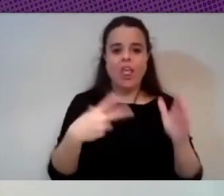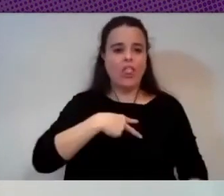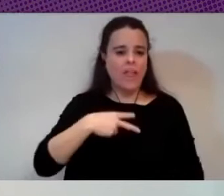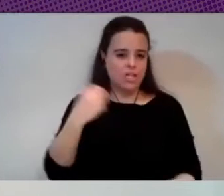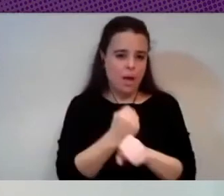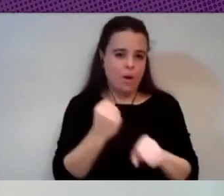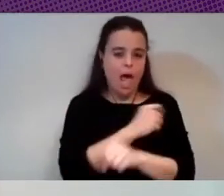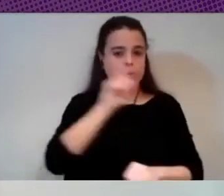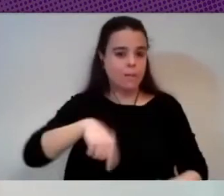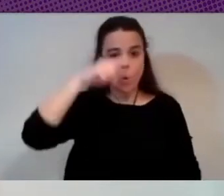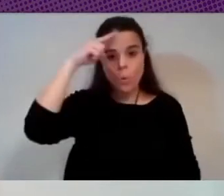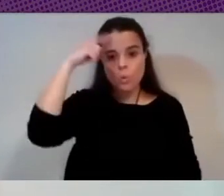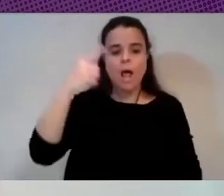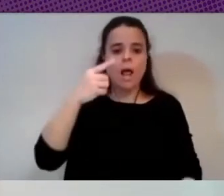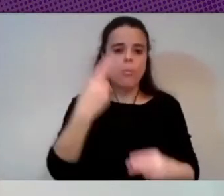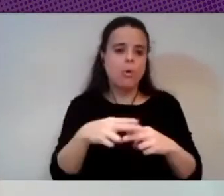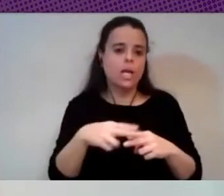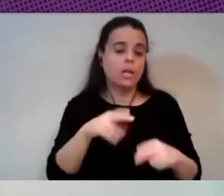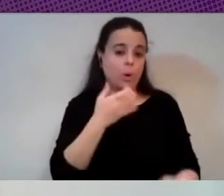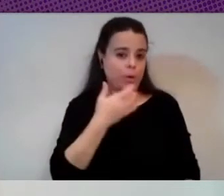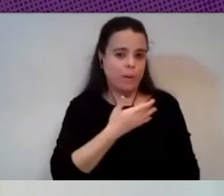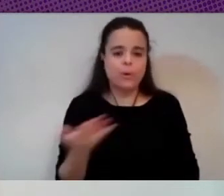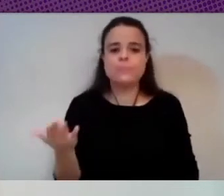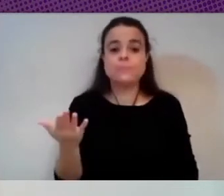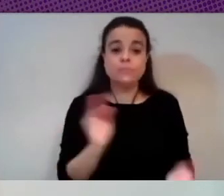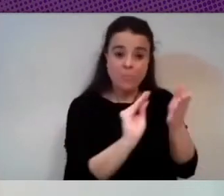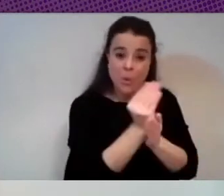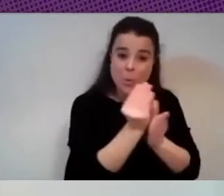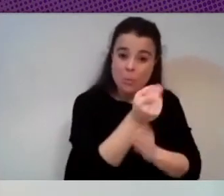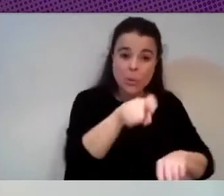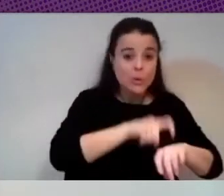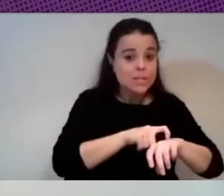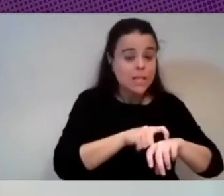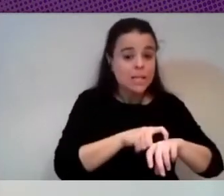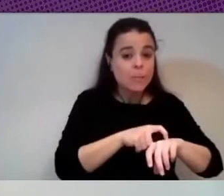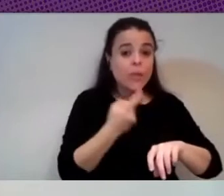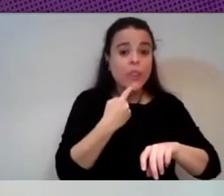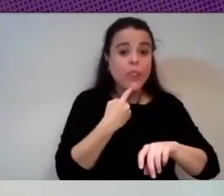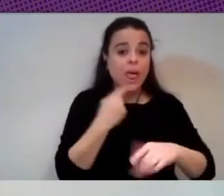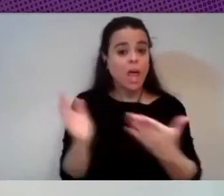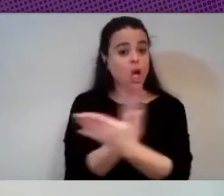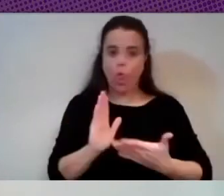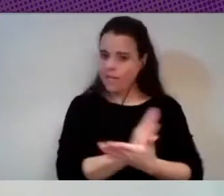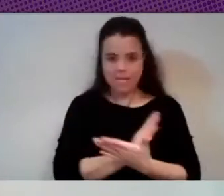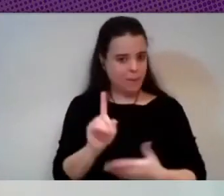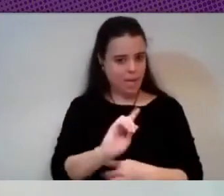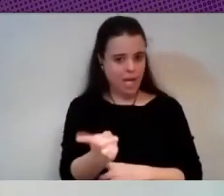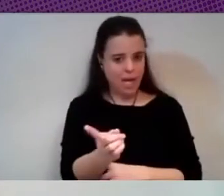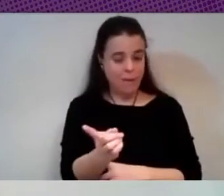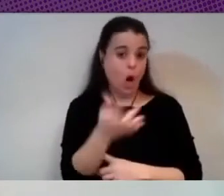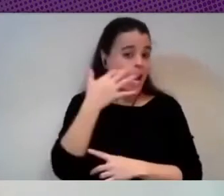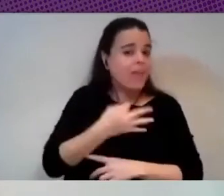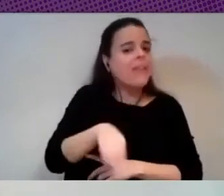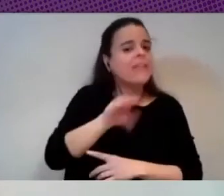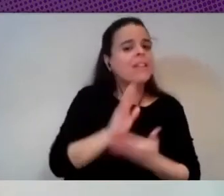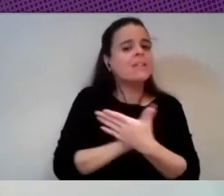hay cuestiones políticas por ejemplo cuando un producto de este tipo dice que no discrimina pues suele entender la discriminación